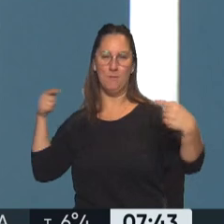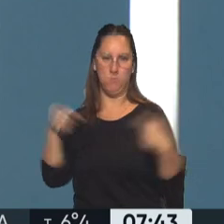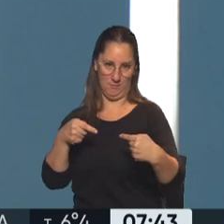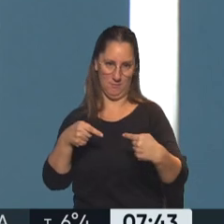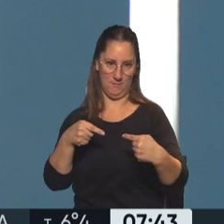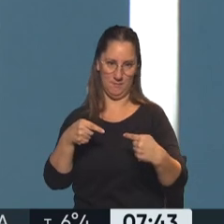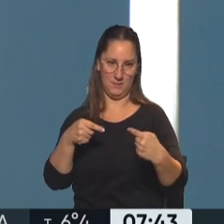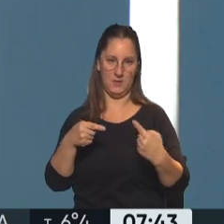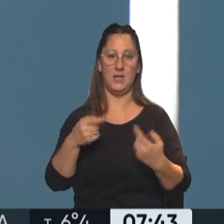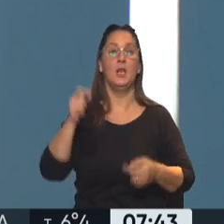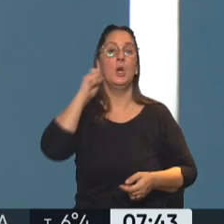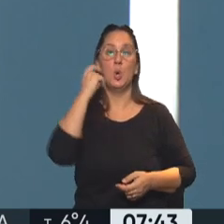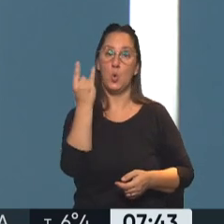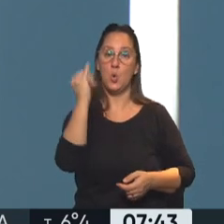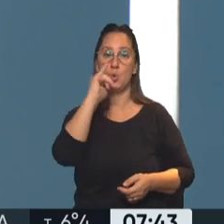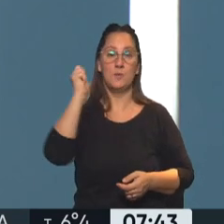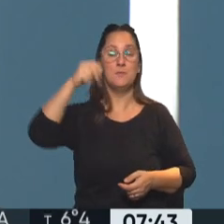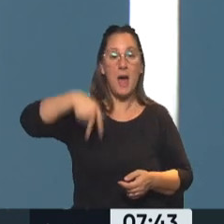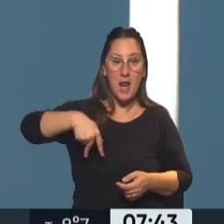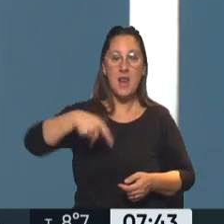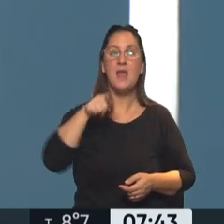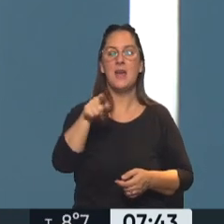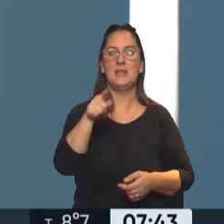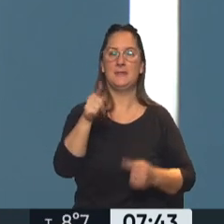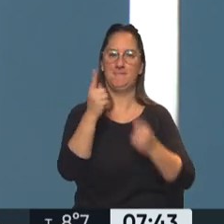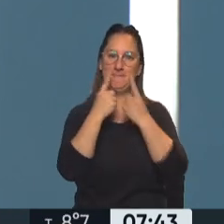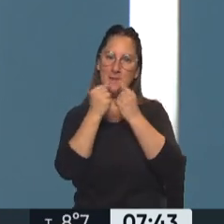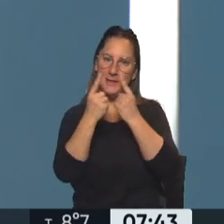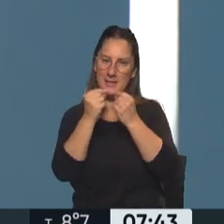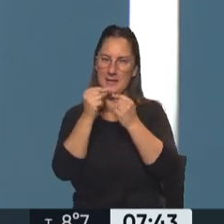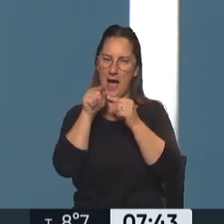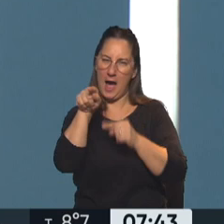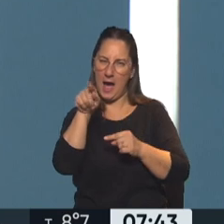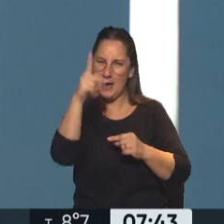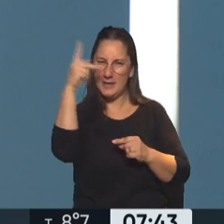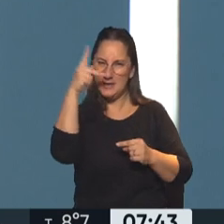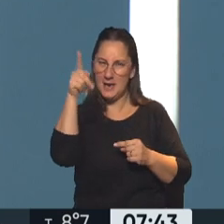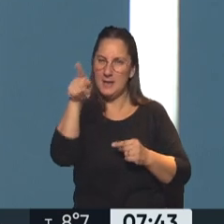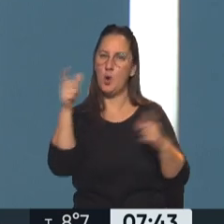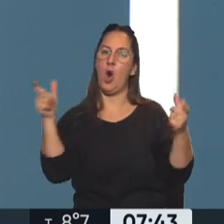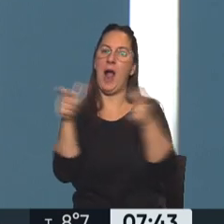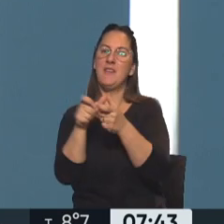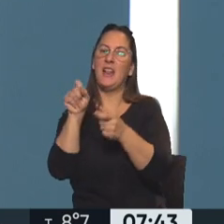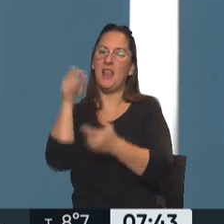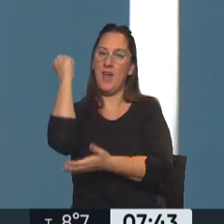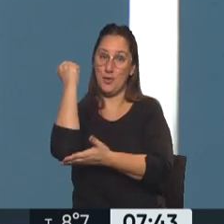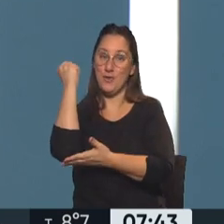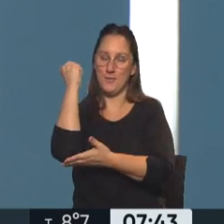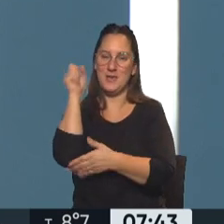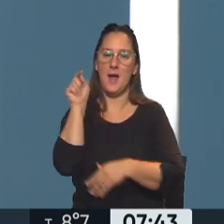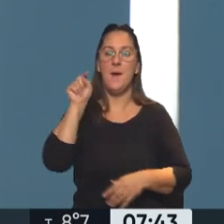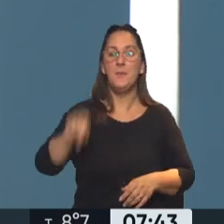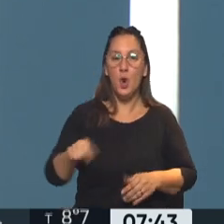Y el fallido Martín Guzmán está relacionado con que las críticas del kirchnerismo apuntan al Gabinete Económico. Hoy aparece